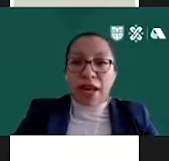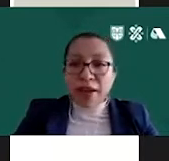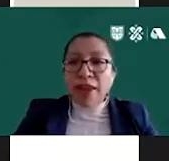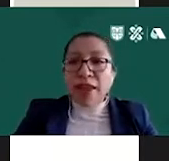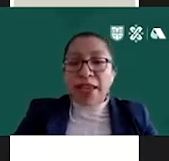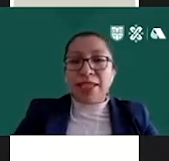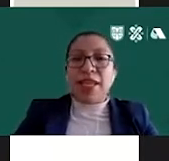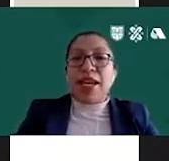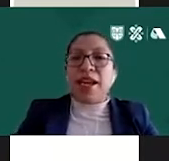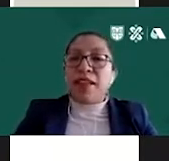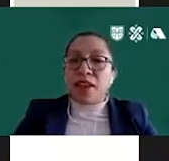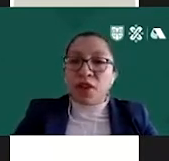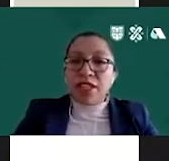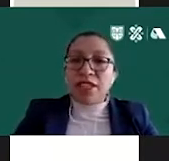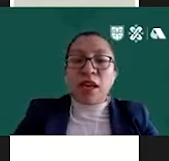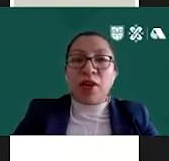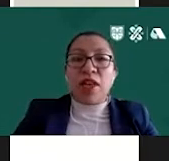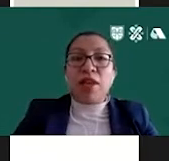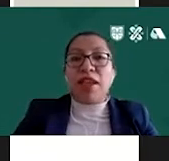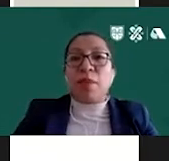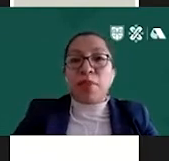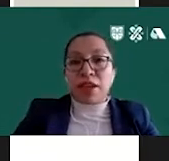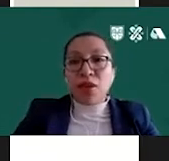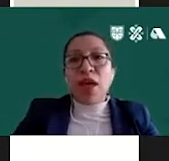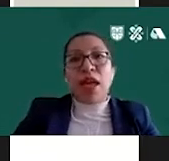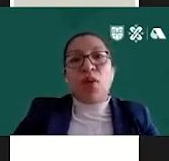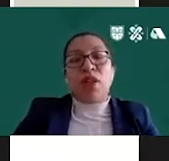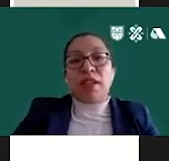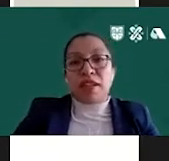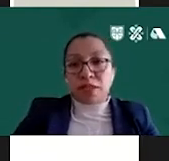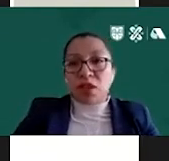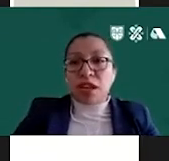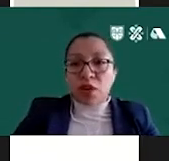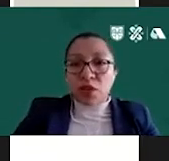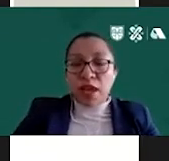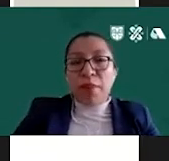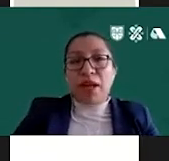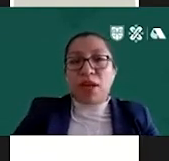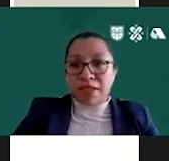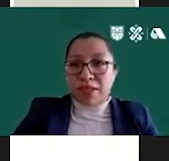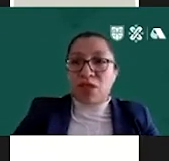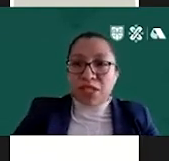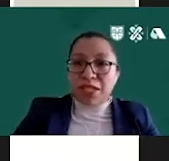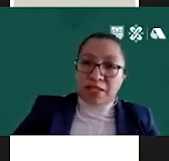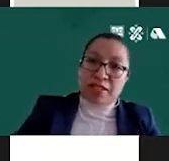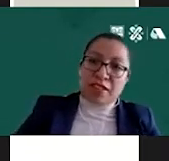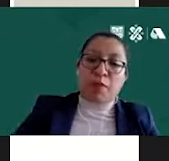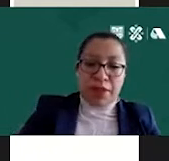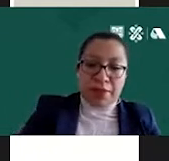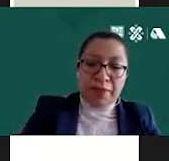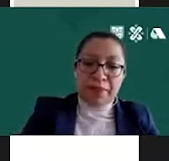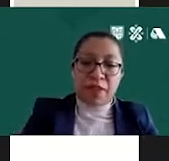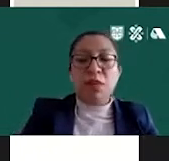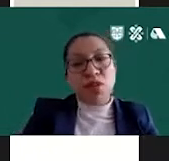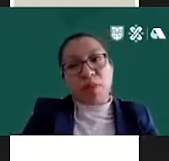lograr es generar indicadores que puedan medir el impacto en cuanto a la intervención de la junta para con las instituciones de asistencia